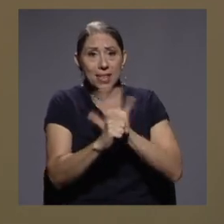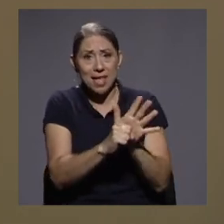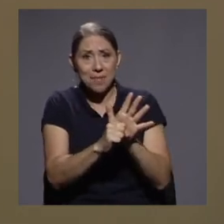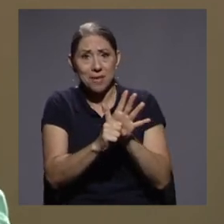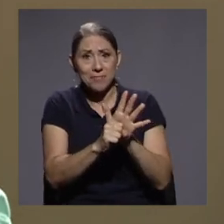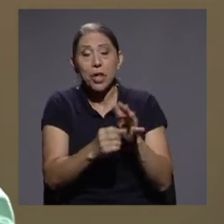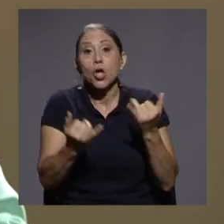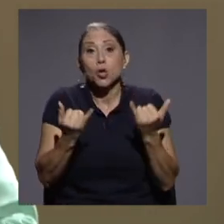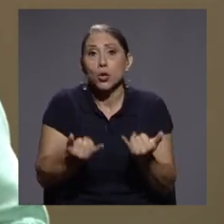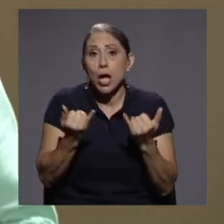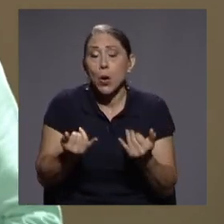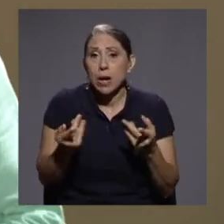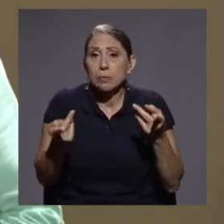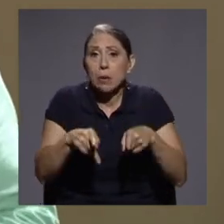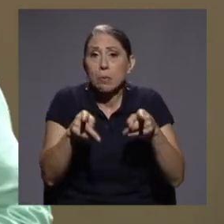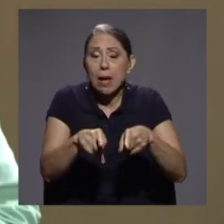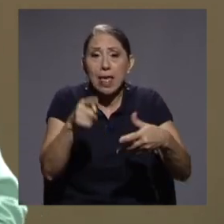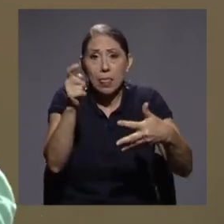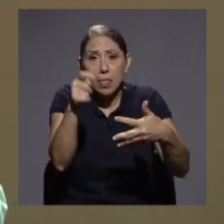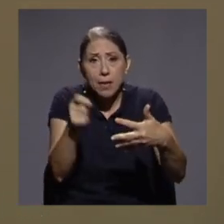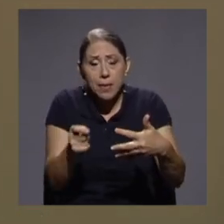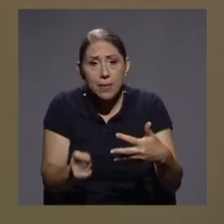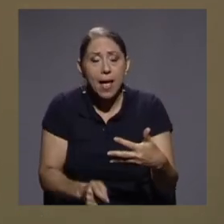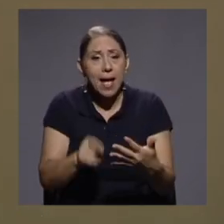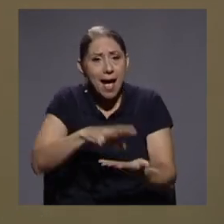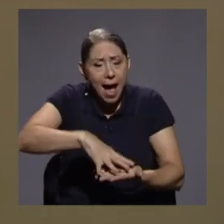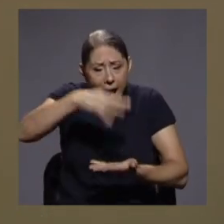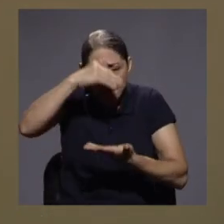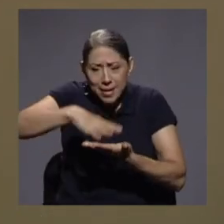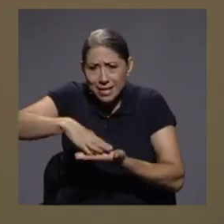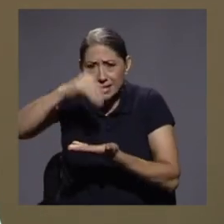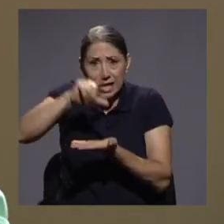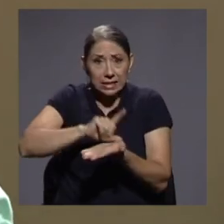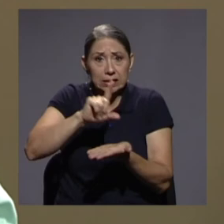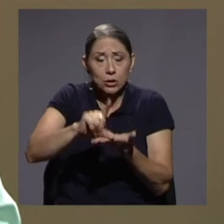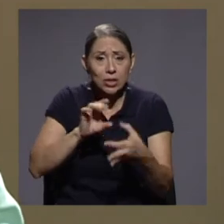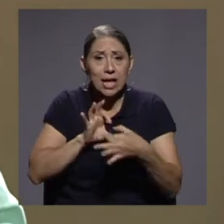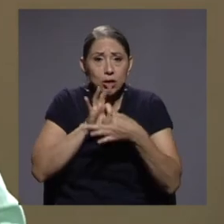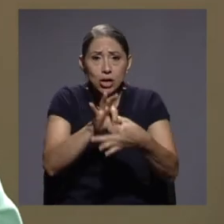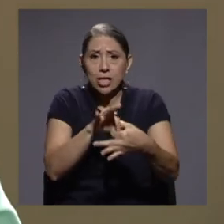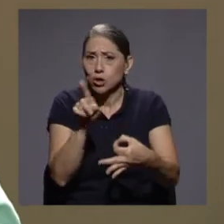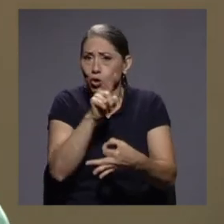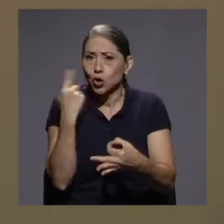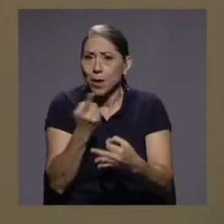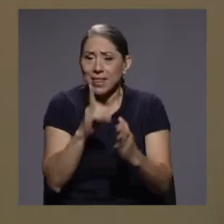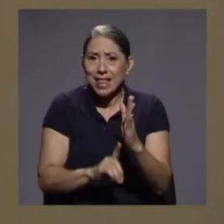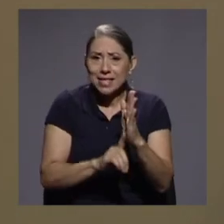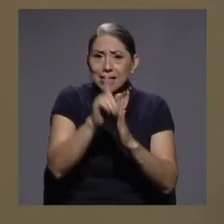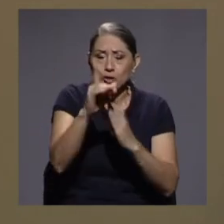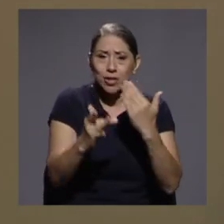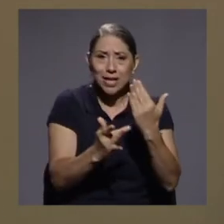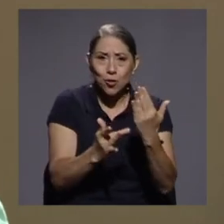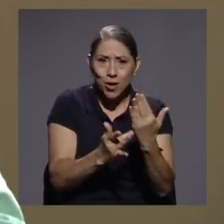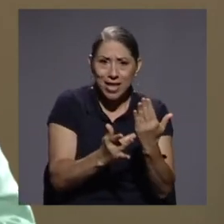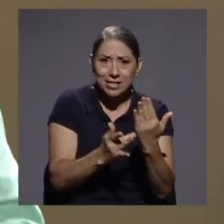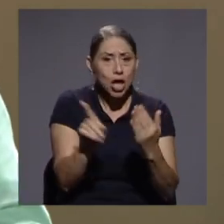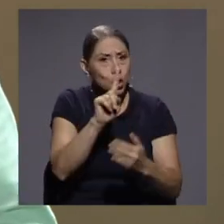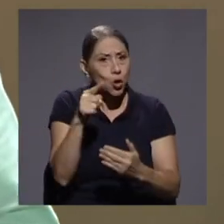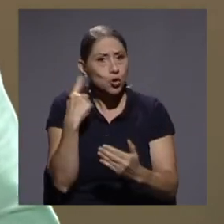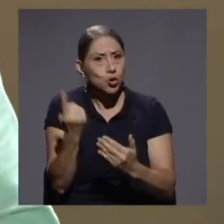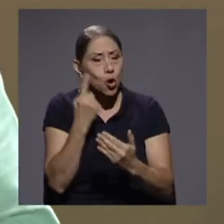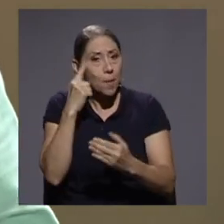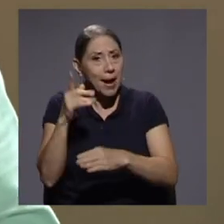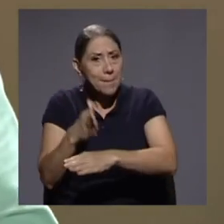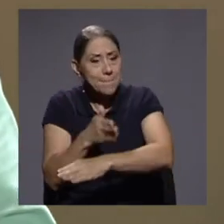nos está generando una serie de aprendizajes asociadas, no sólo al desarrollo de tecnologías digitales, no sólo a la mejora en la toma de